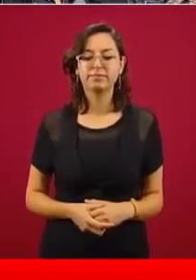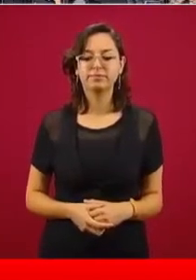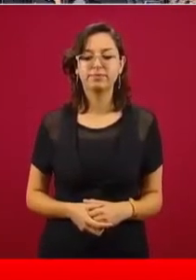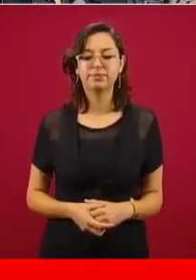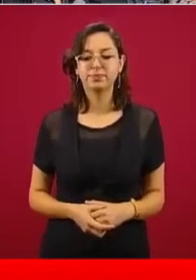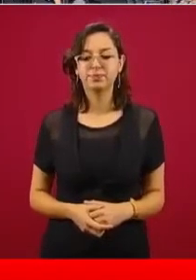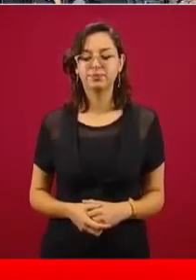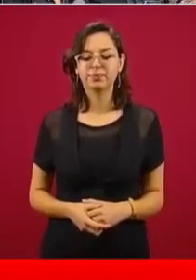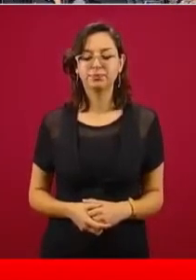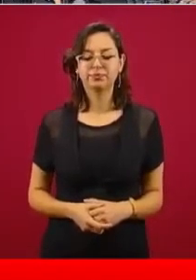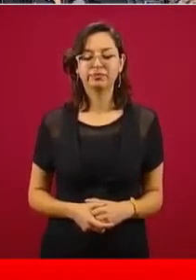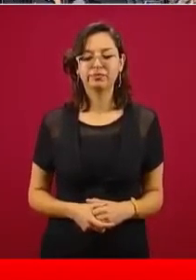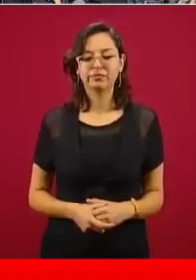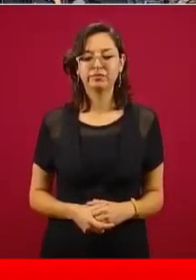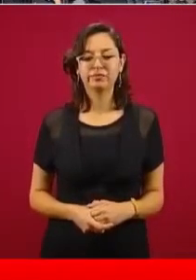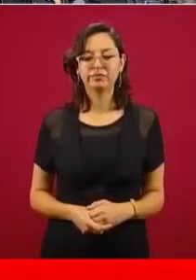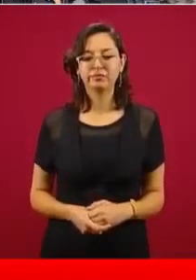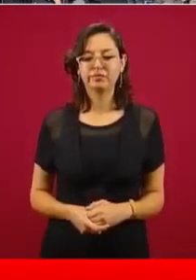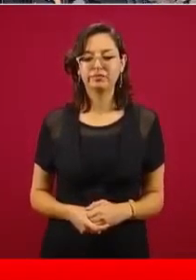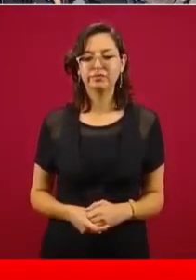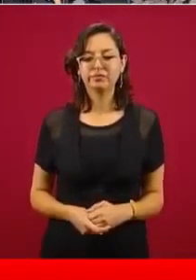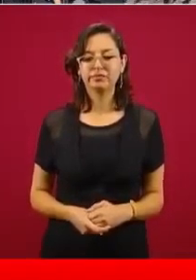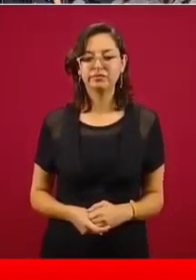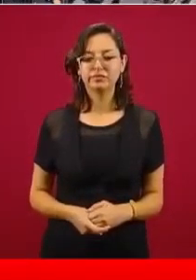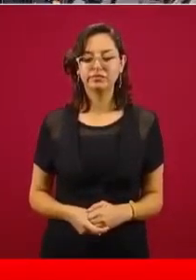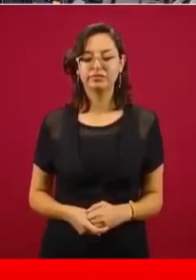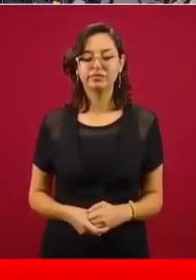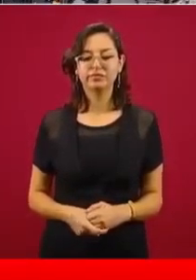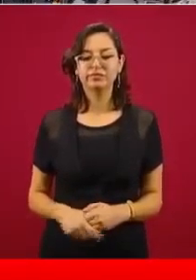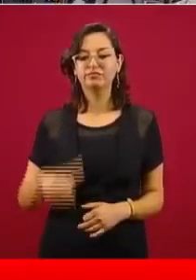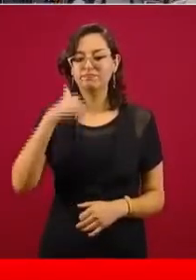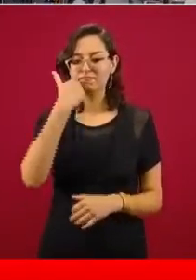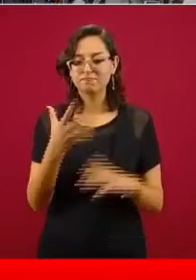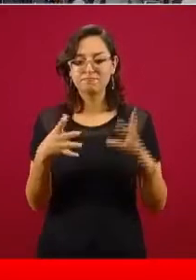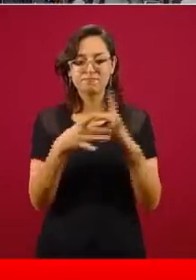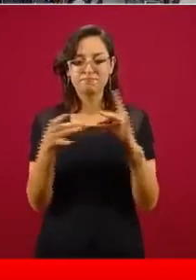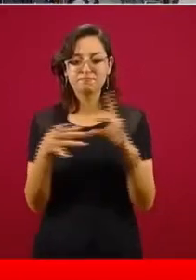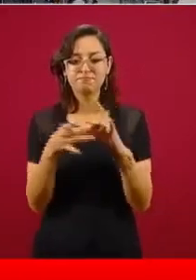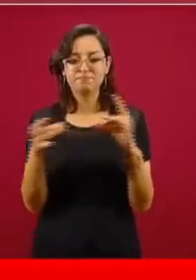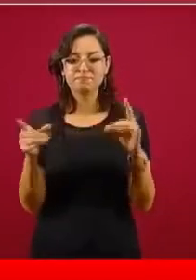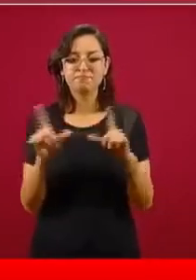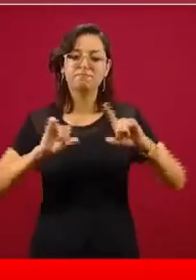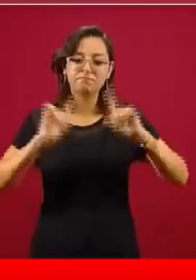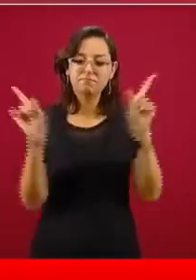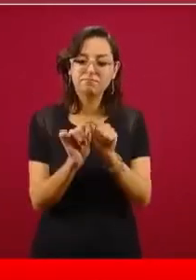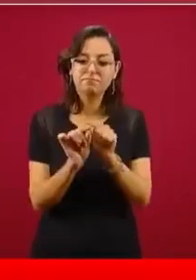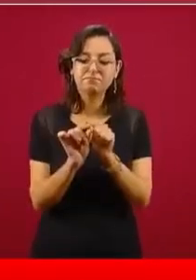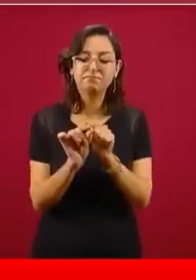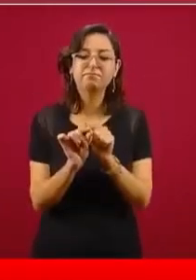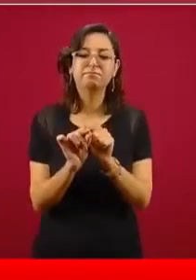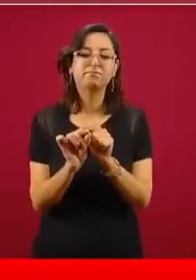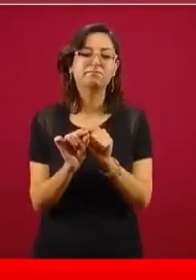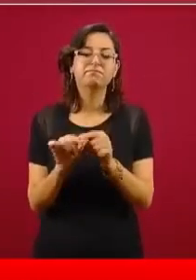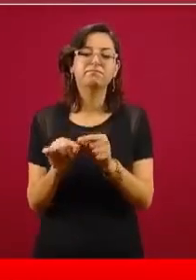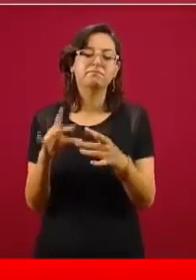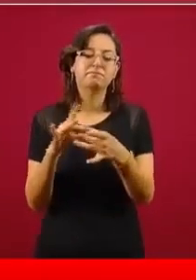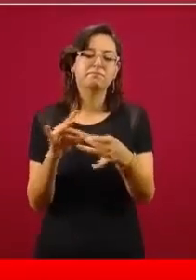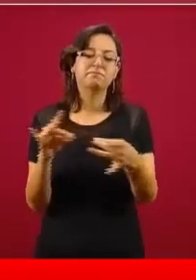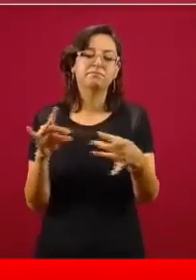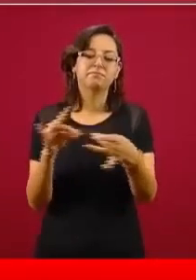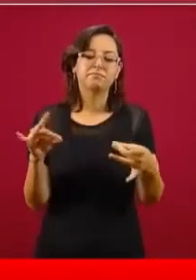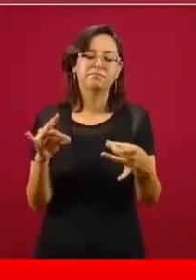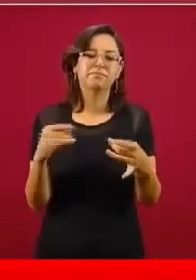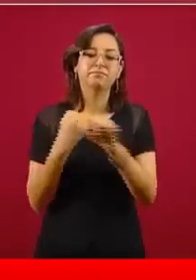Bueno, comentarles de la manera más breve que pueda yo lo que han sido las